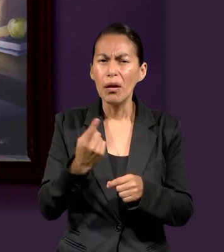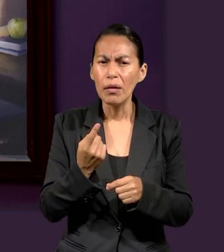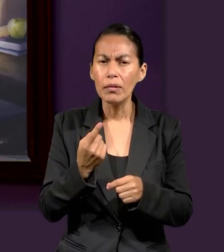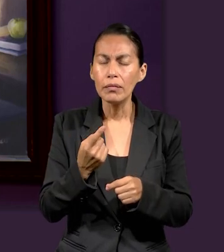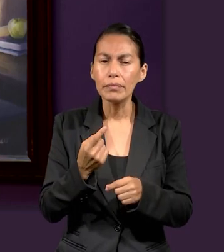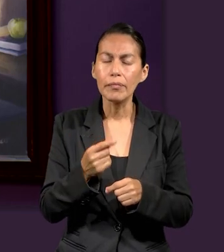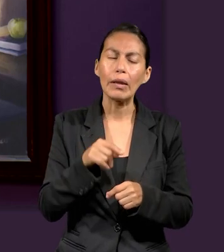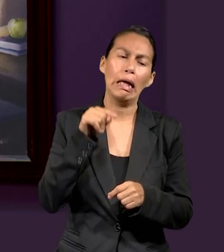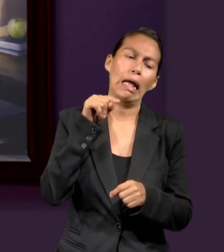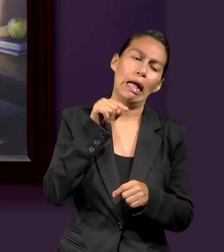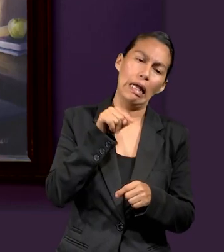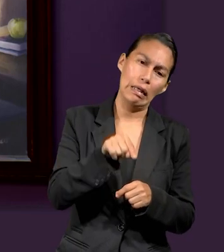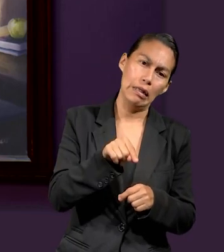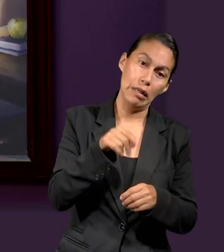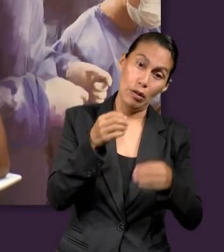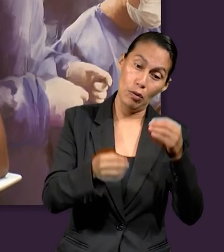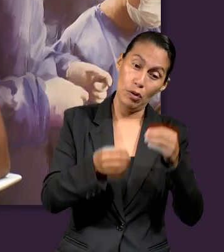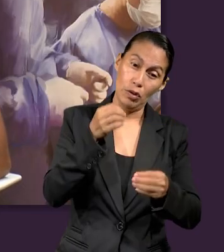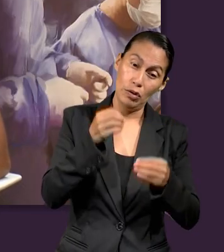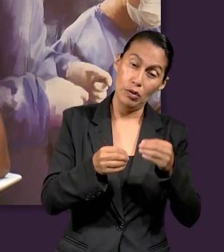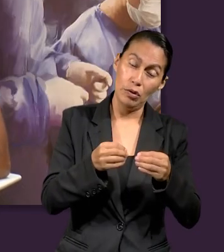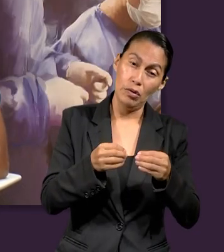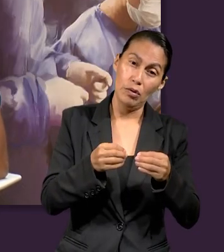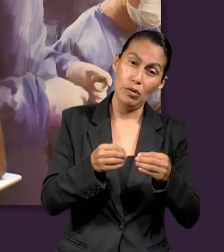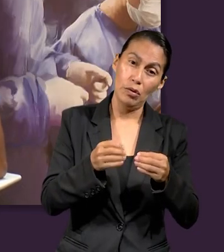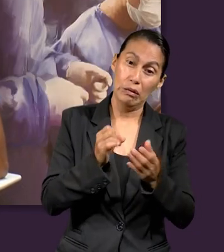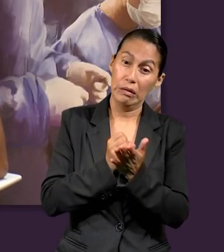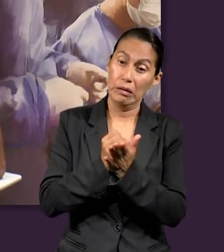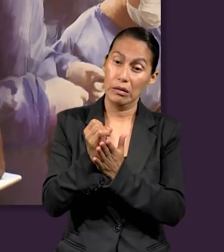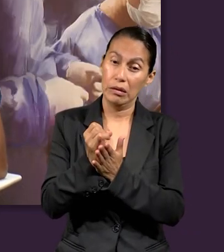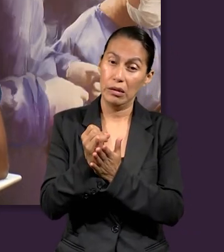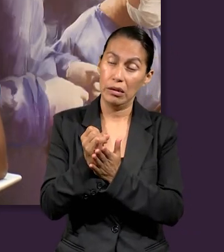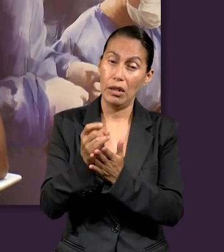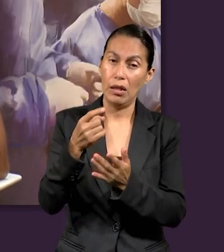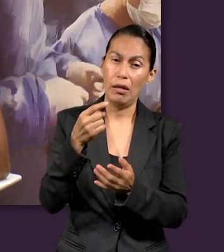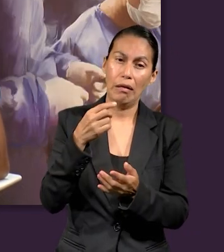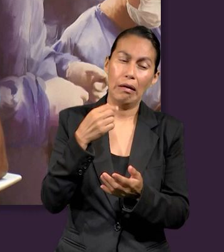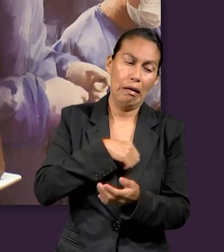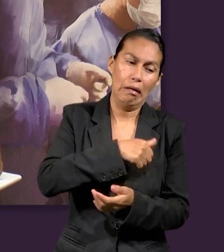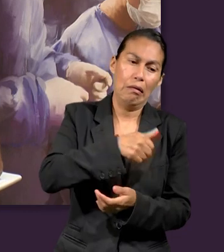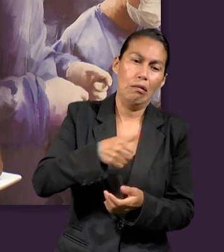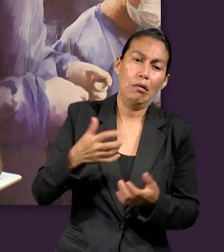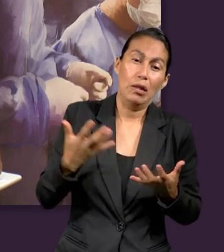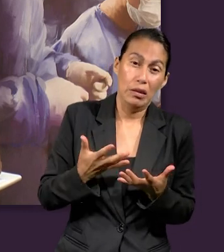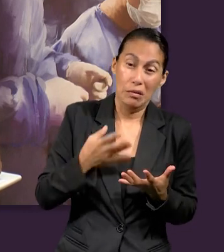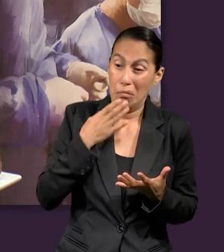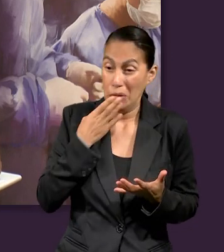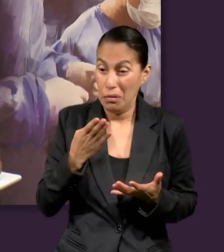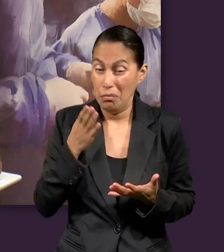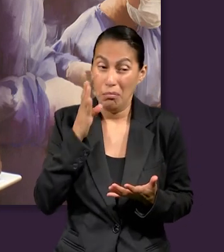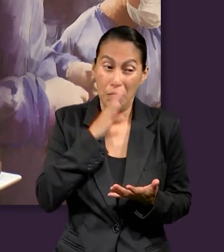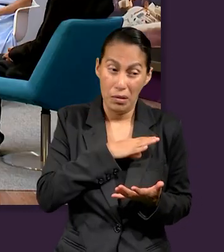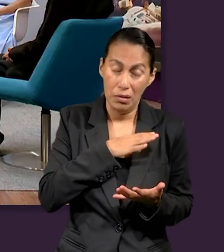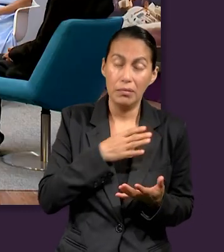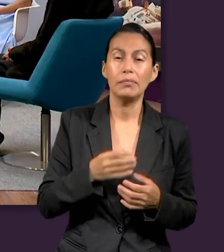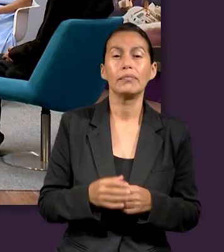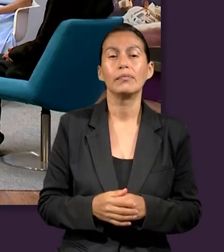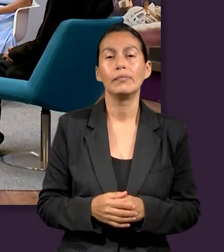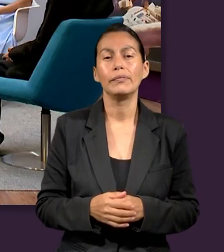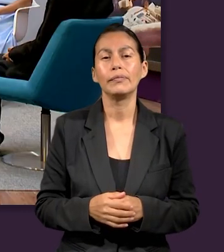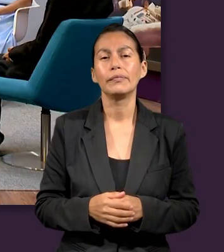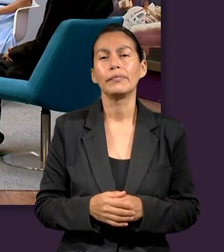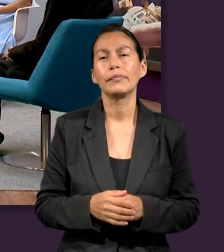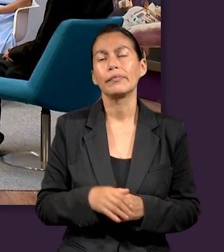Porque es ahí donde se decide lo que finalmente hemos hecho en la tierra. Porque ahí se decide finalmente